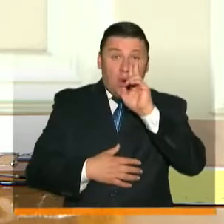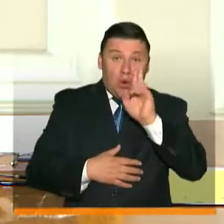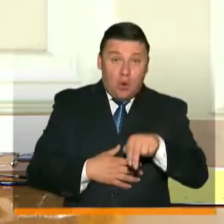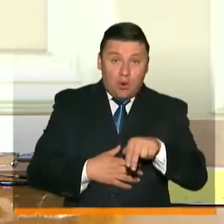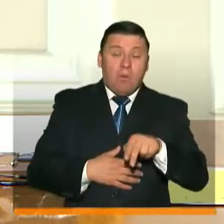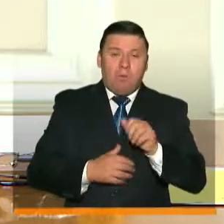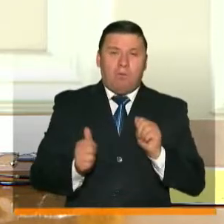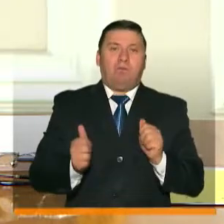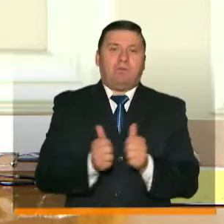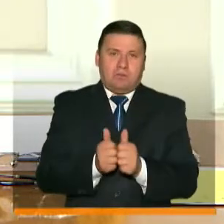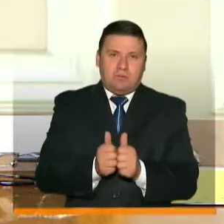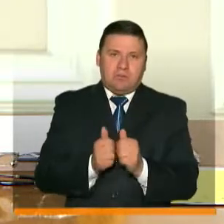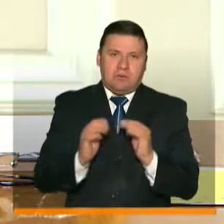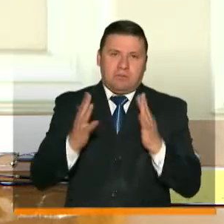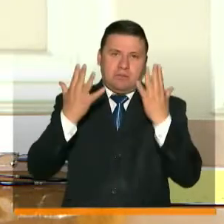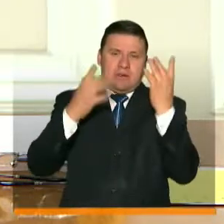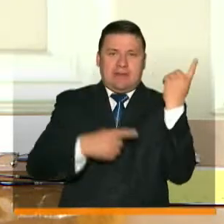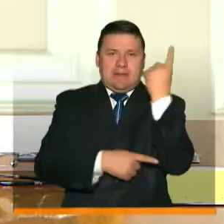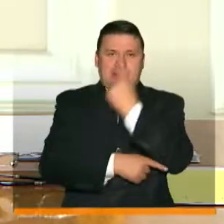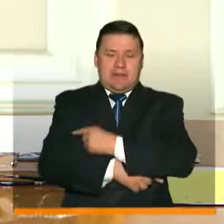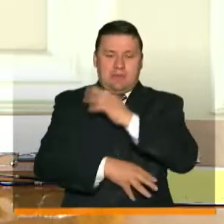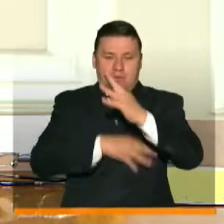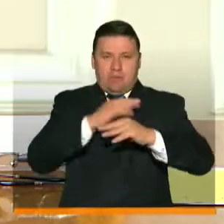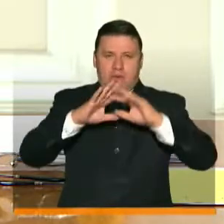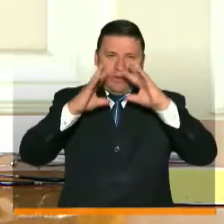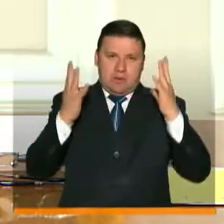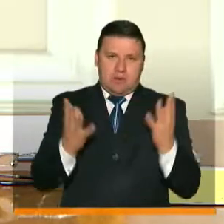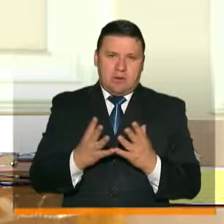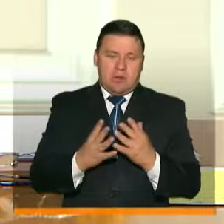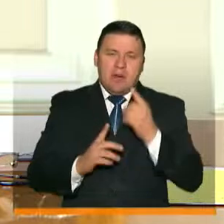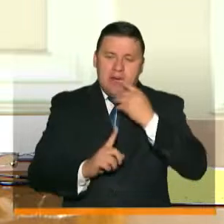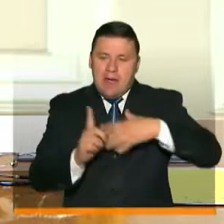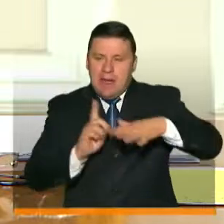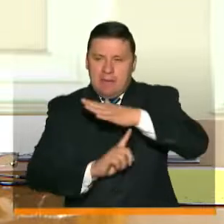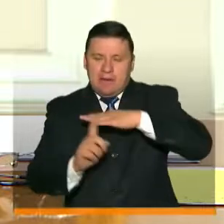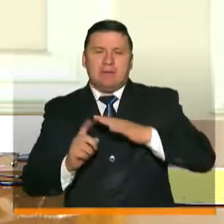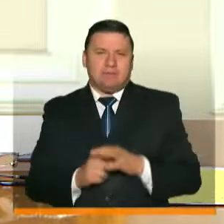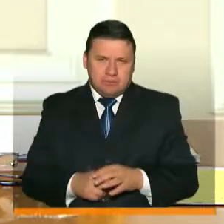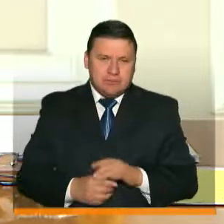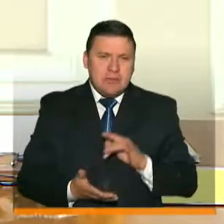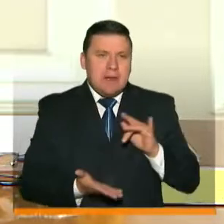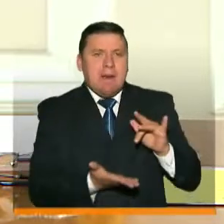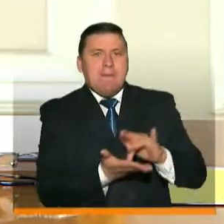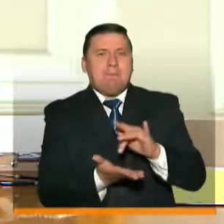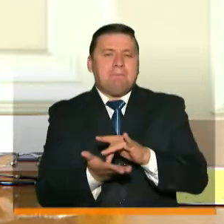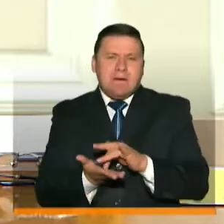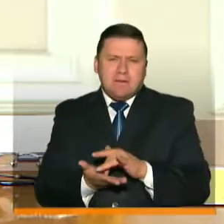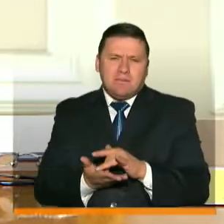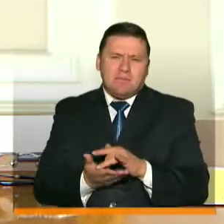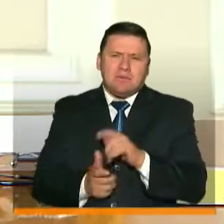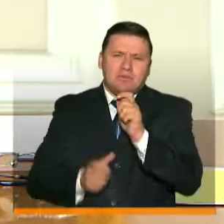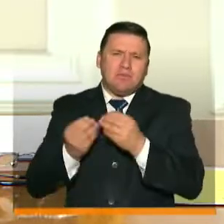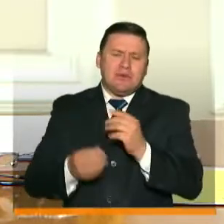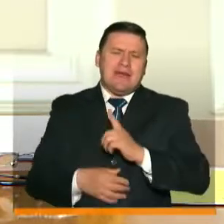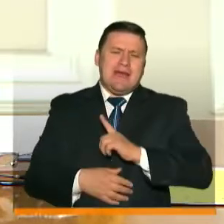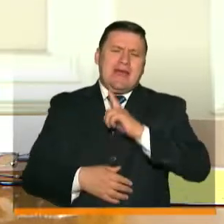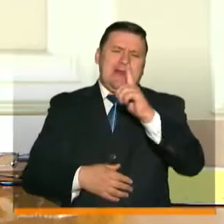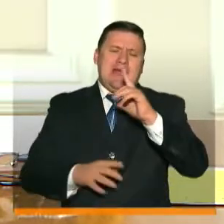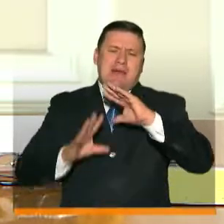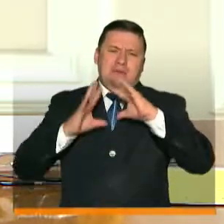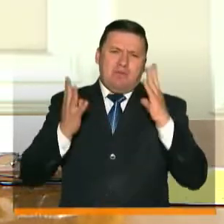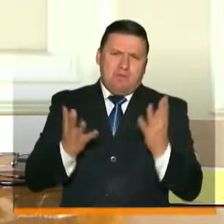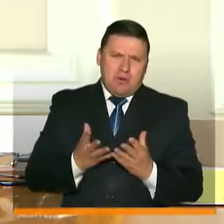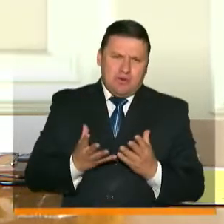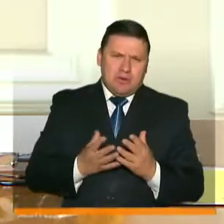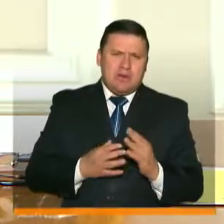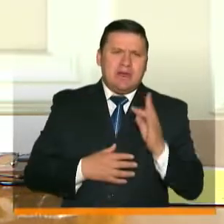estaremos celebrando ese día mundial del medio ambiente con la participación de muchísimos líderes de todo el mundo,